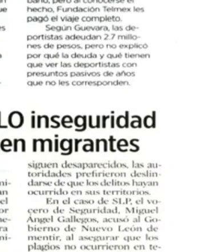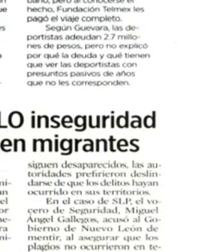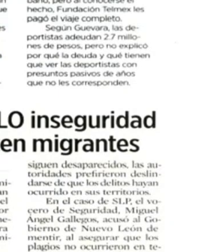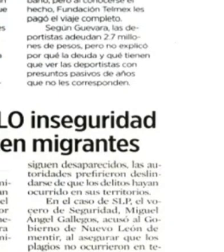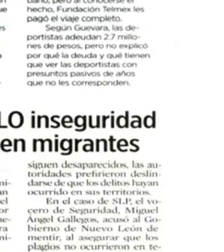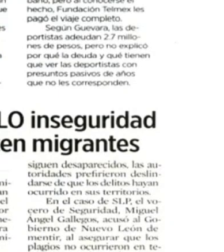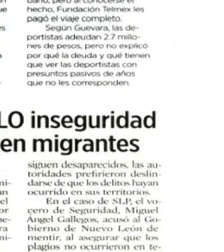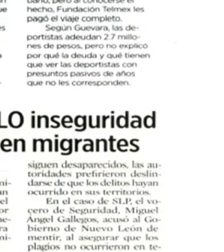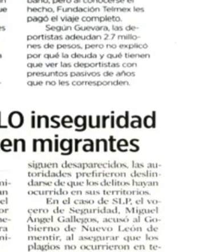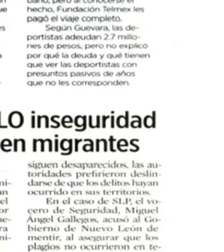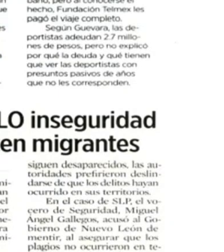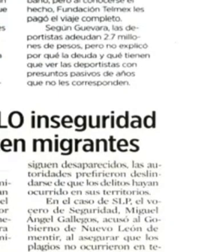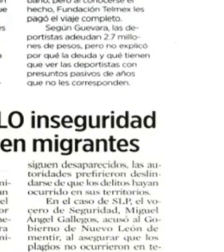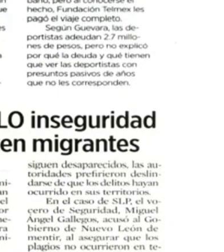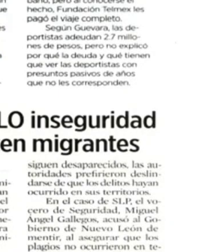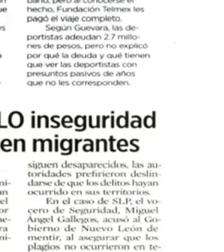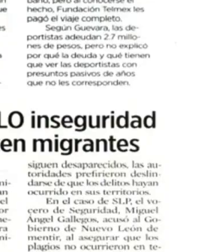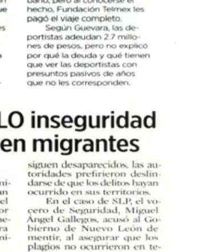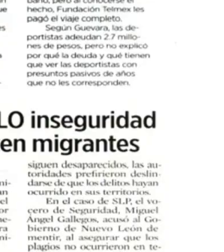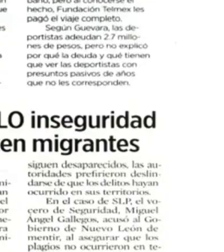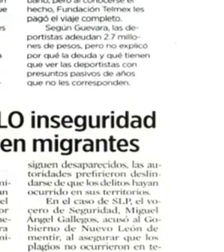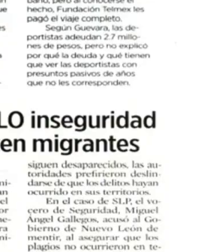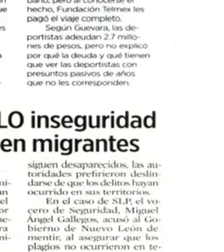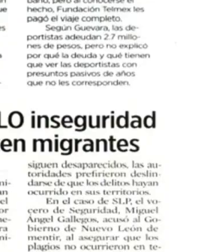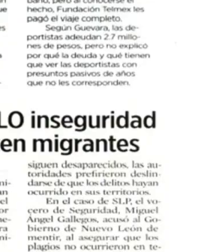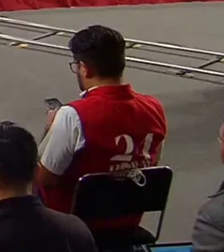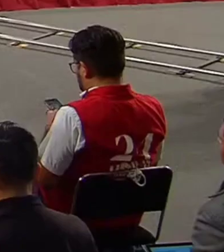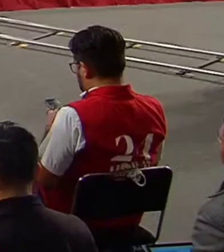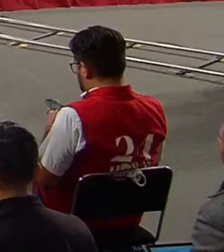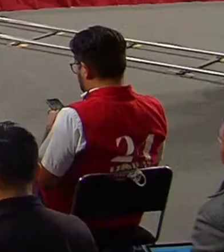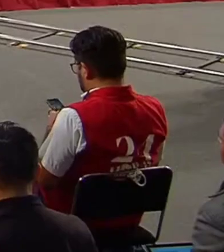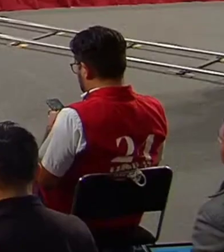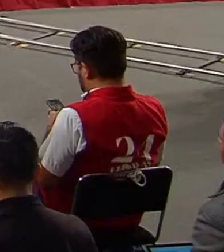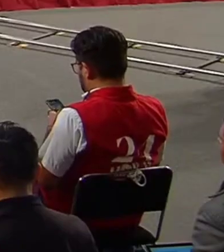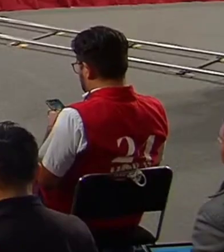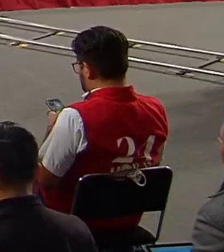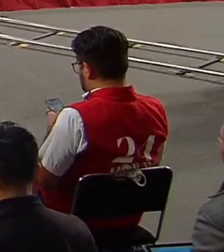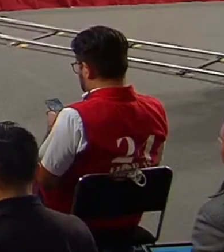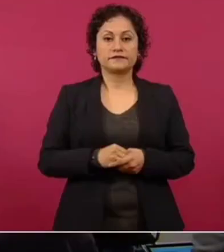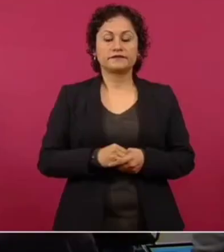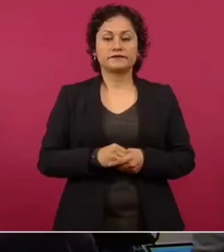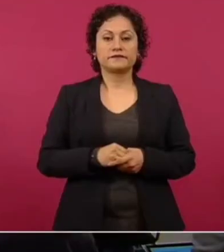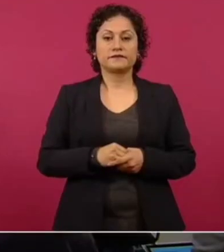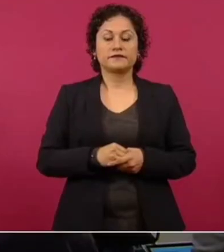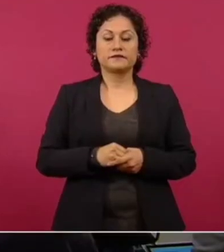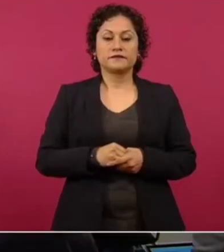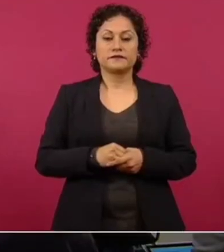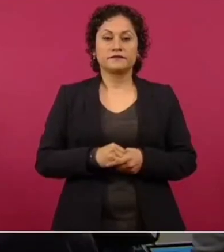Esto es obvio, por eso ya